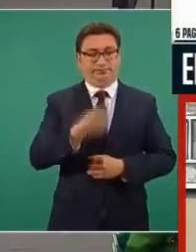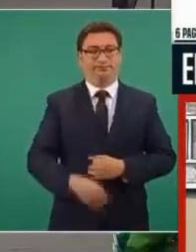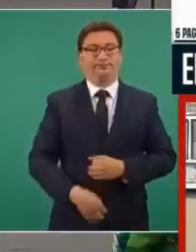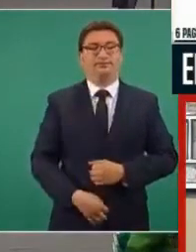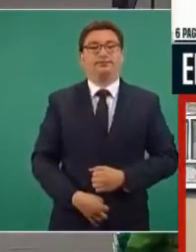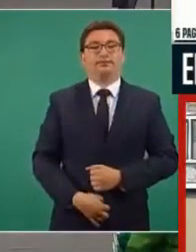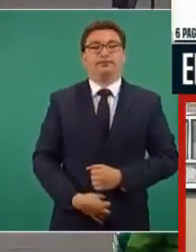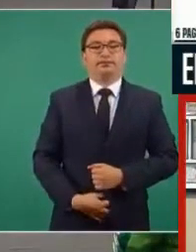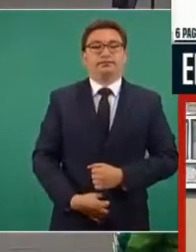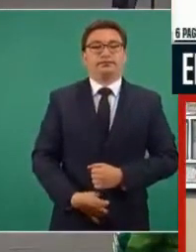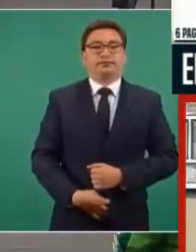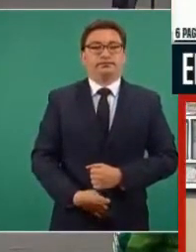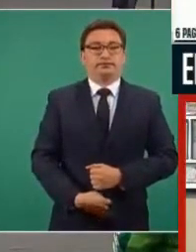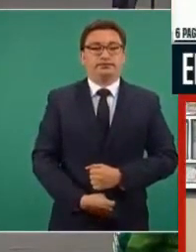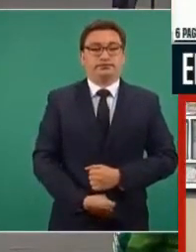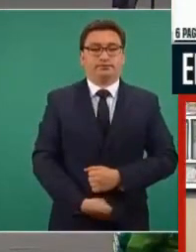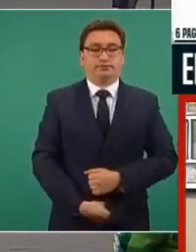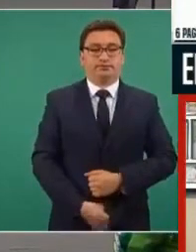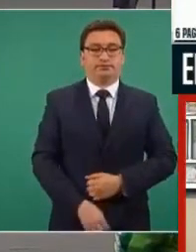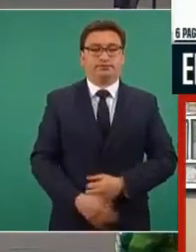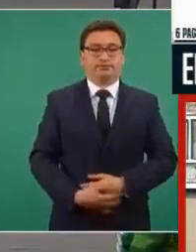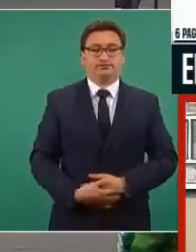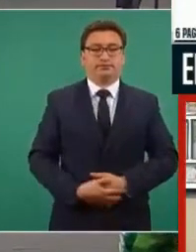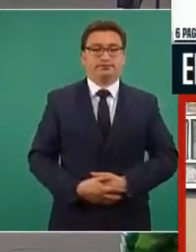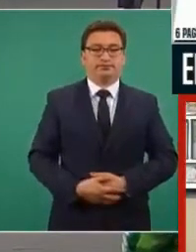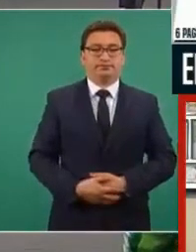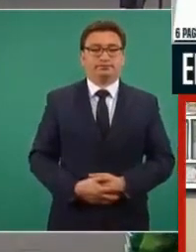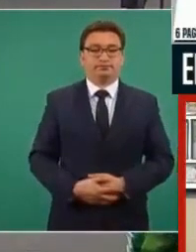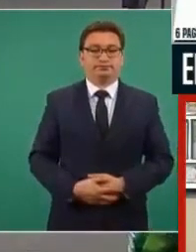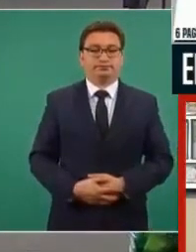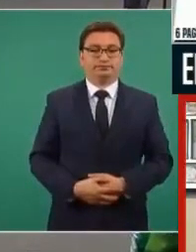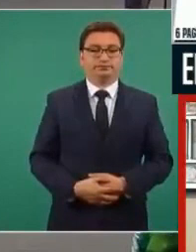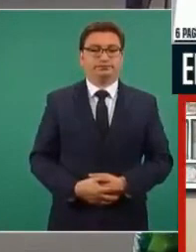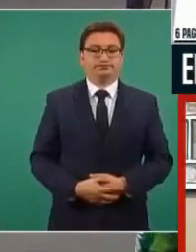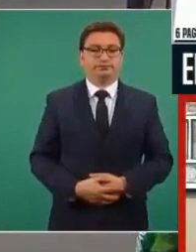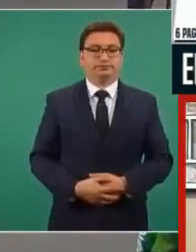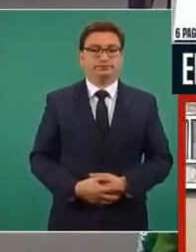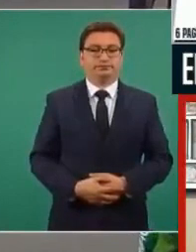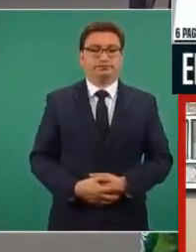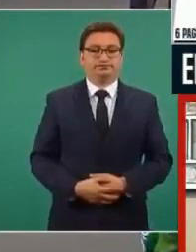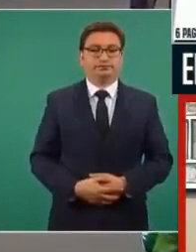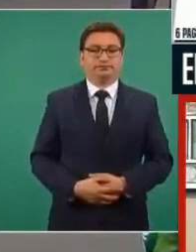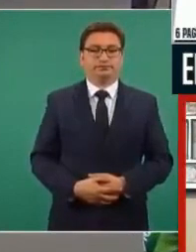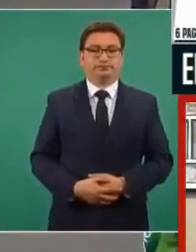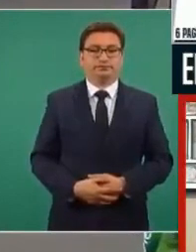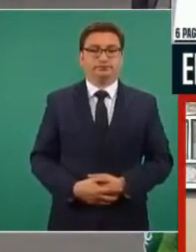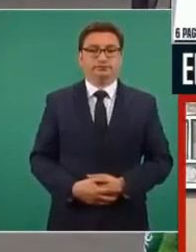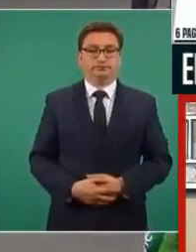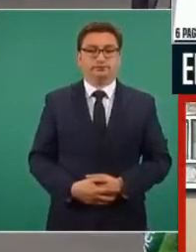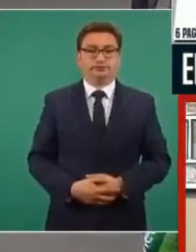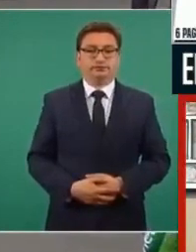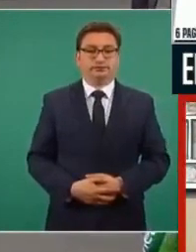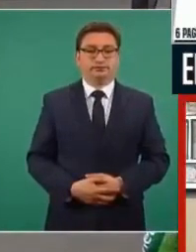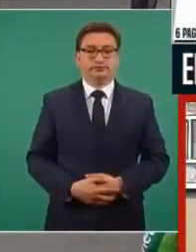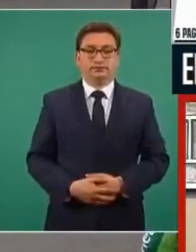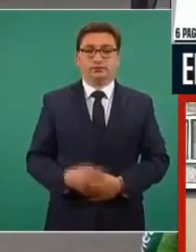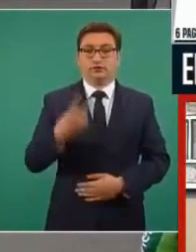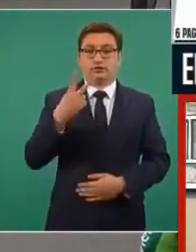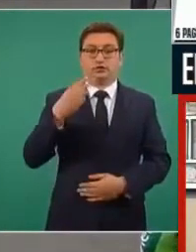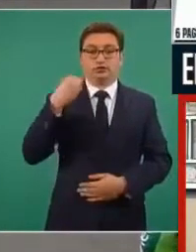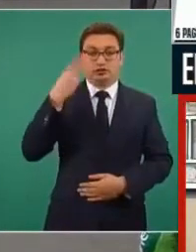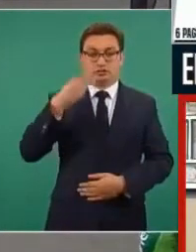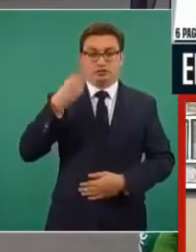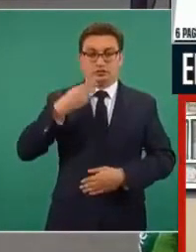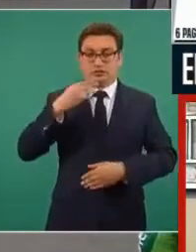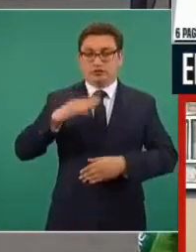miren, el 2